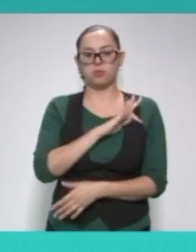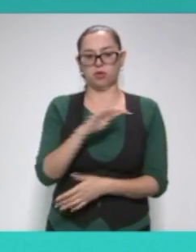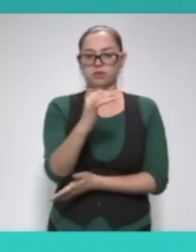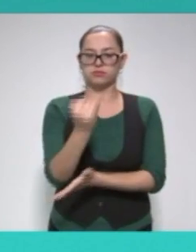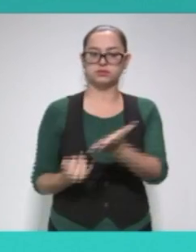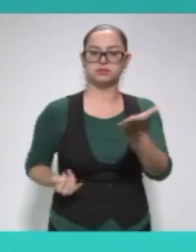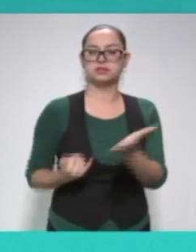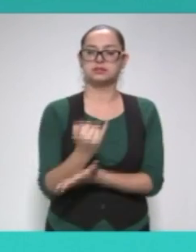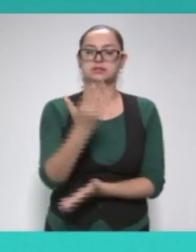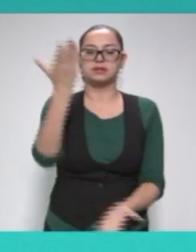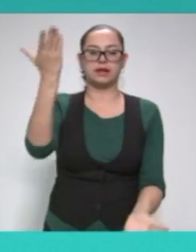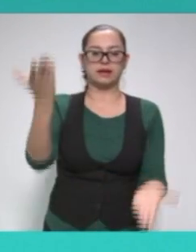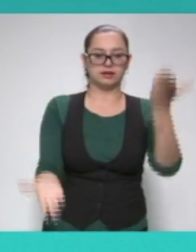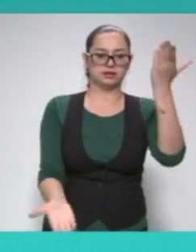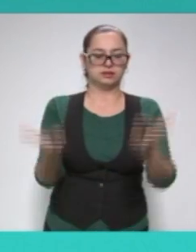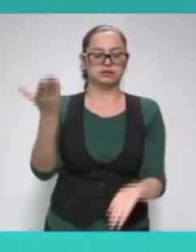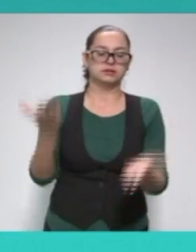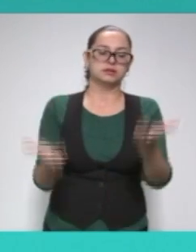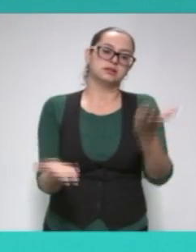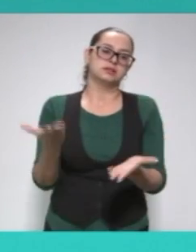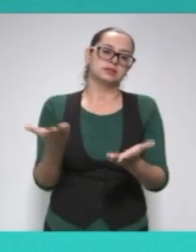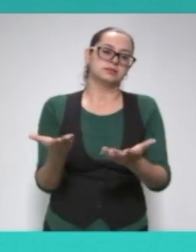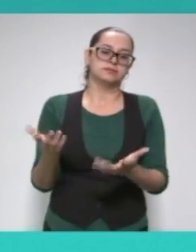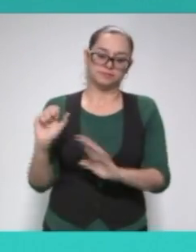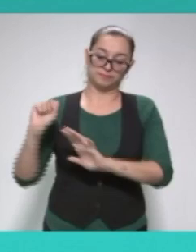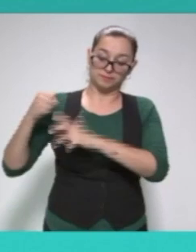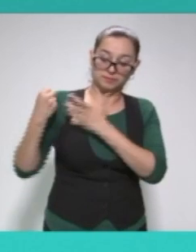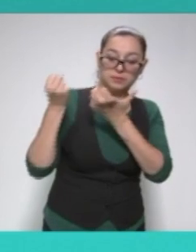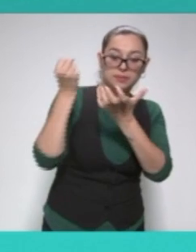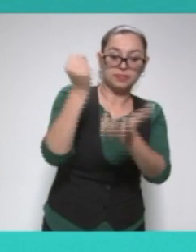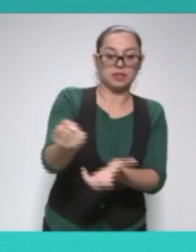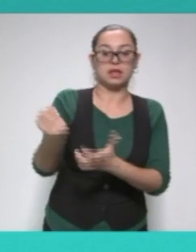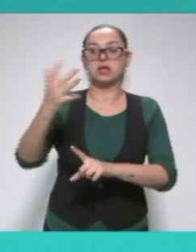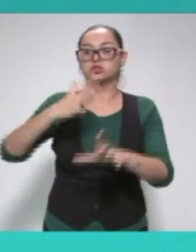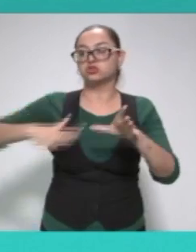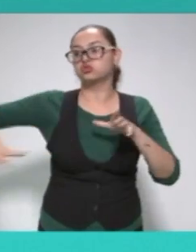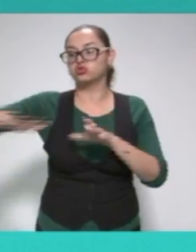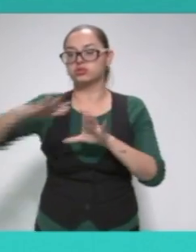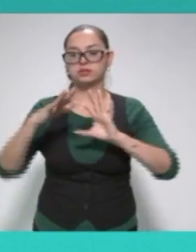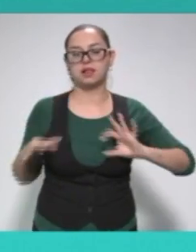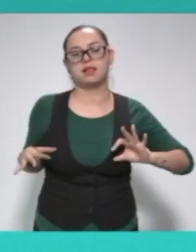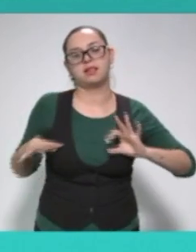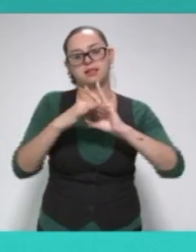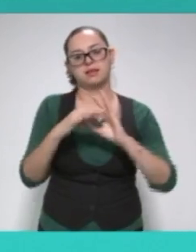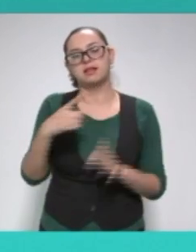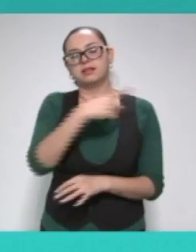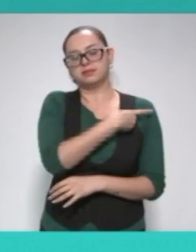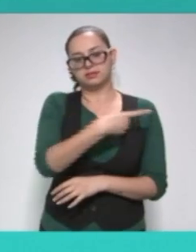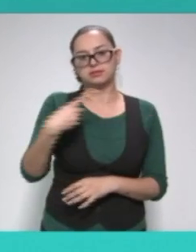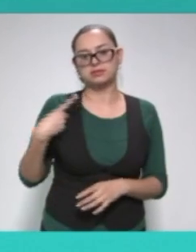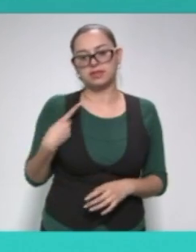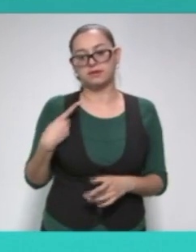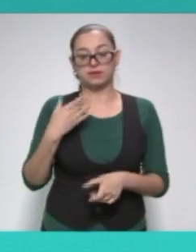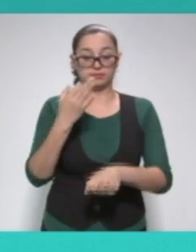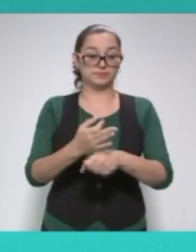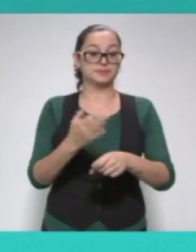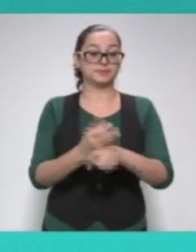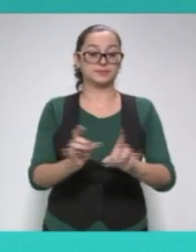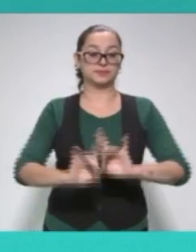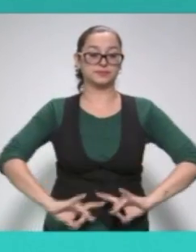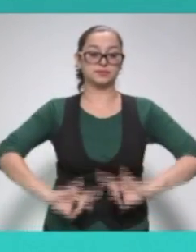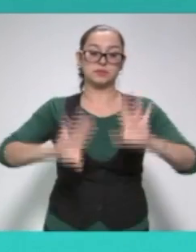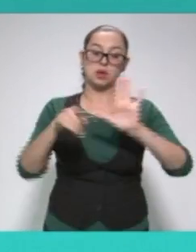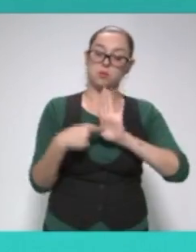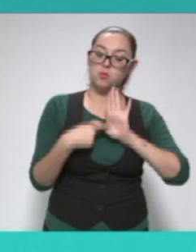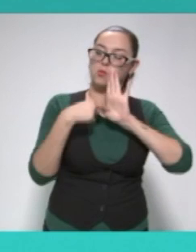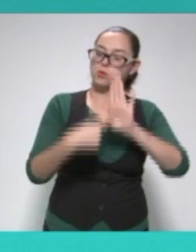generar equilibrios entre la necesaria inversión en los aspectos sociales, conlleva esta situación que demuestra,